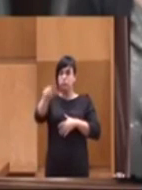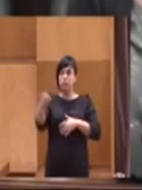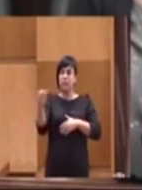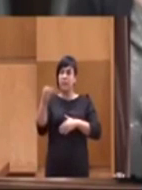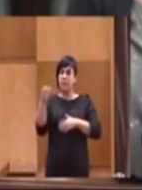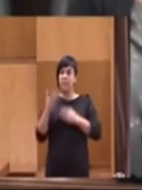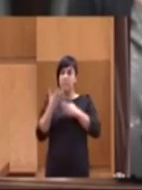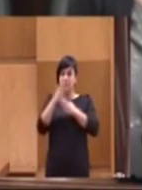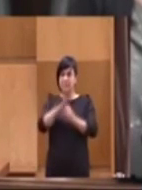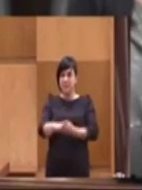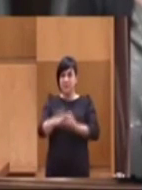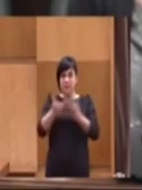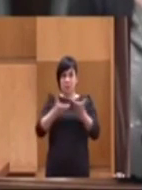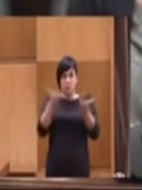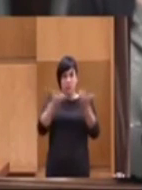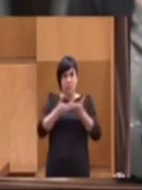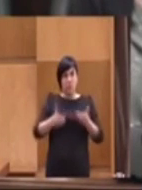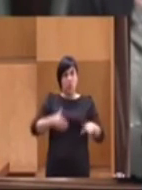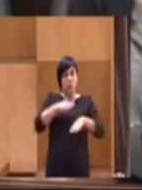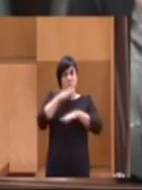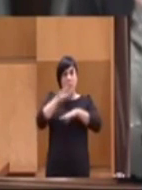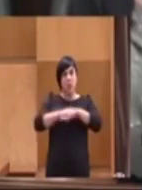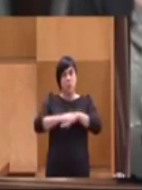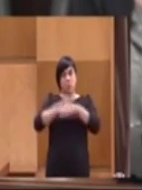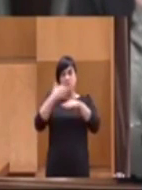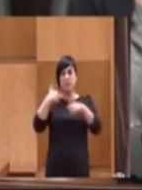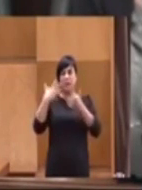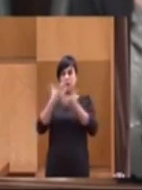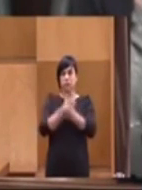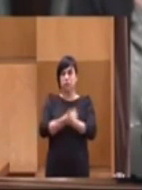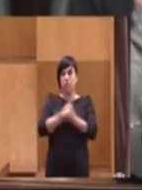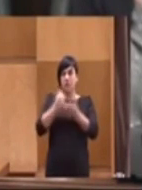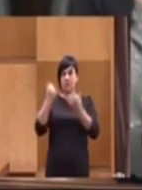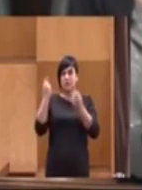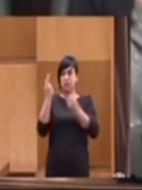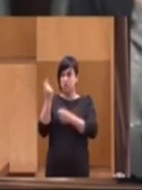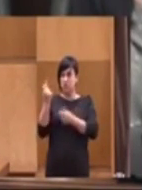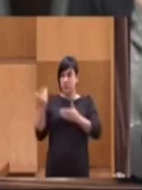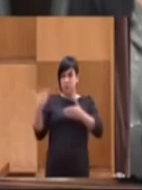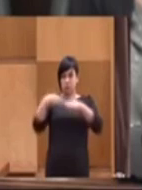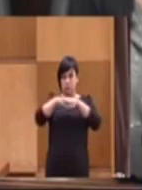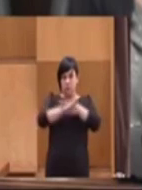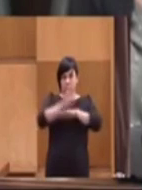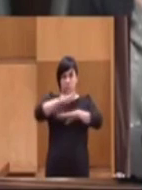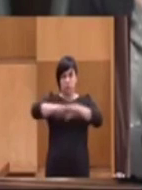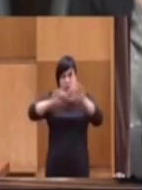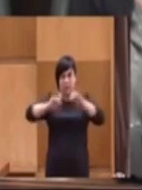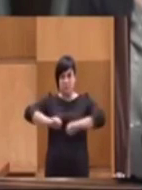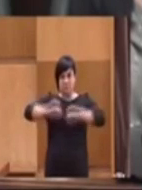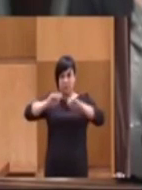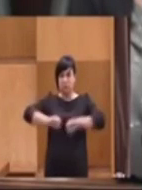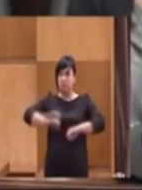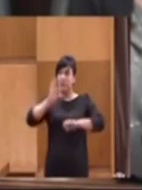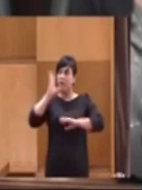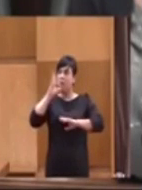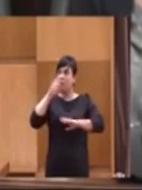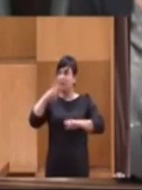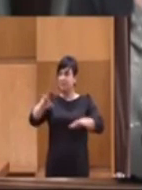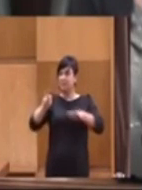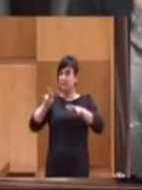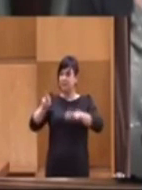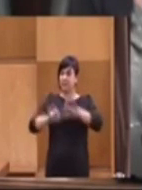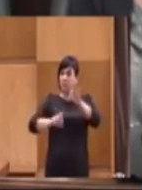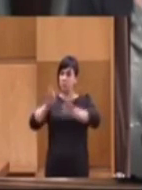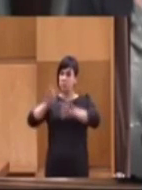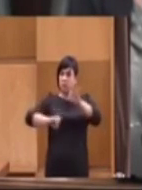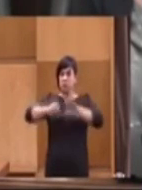presentado una moción para que se cumplieran todas las partidas de mayores, que en este ayuntamiento, en este momento están al 70% y que también